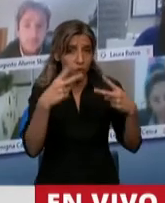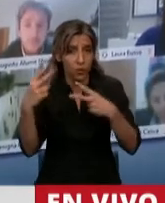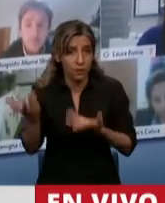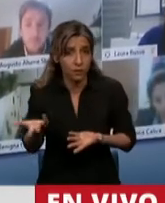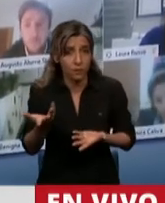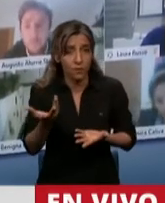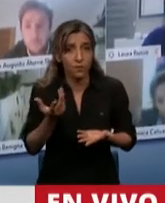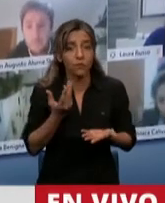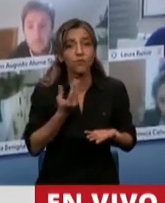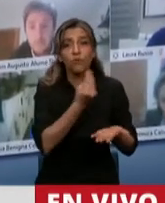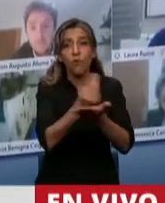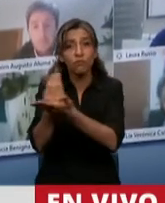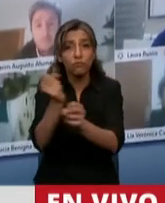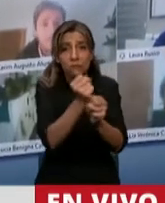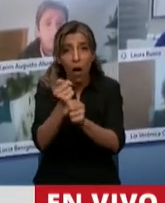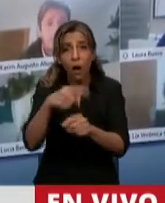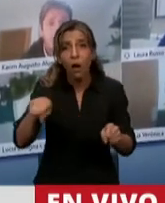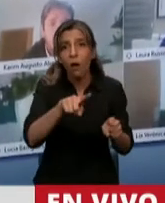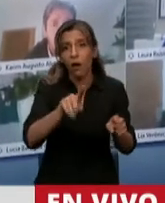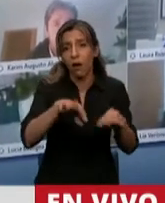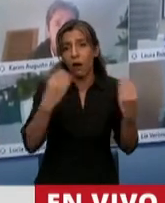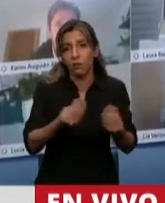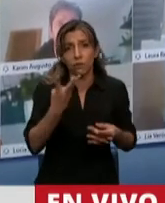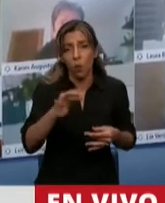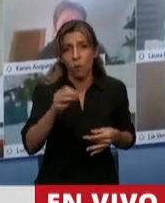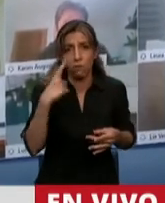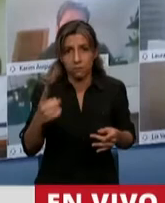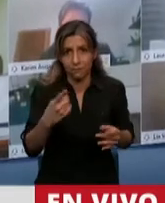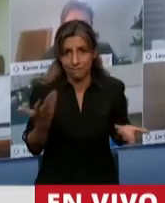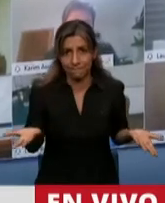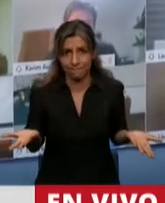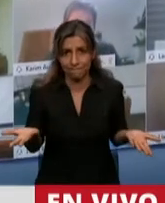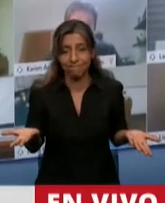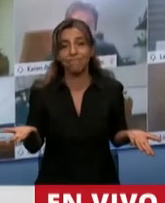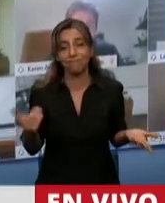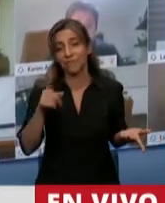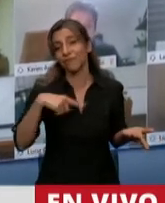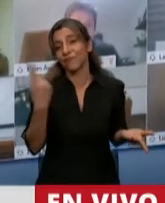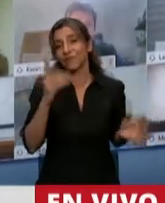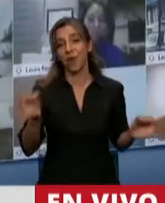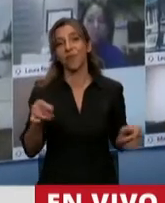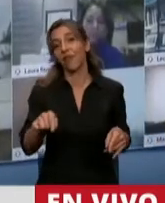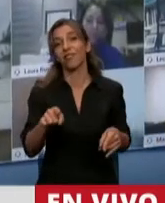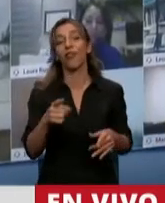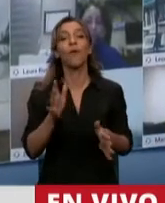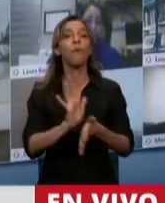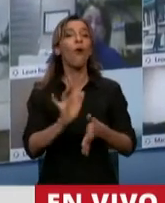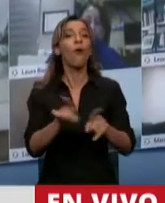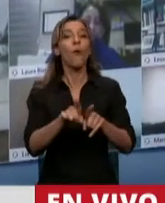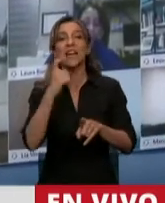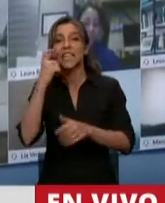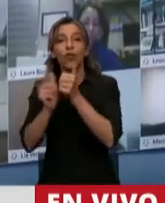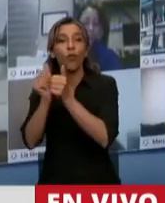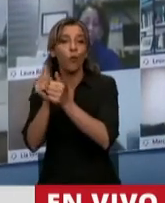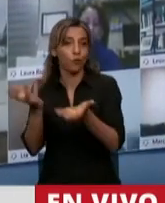trabajo que tienen que ver con esta famosa industria sin humo. Solo el año pasado nos visitaron